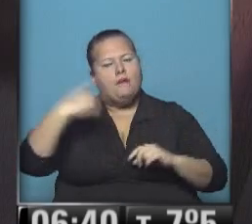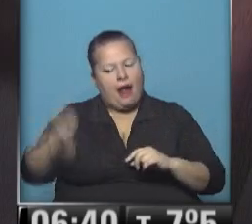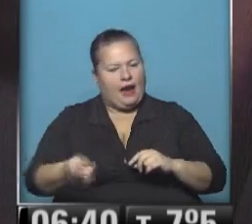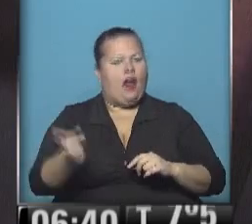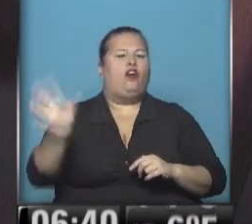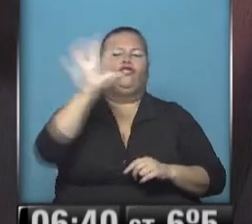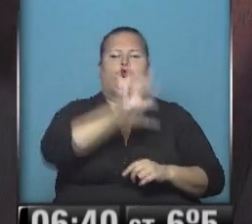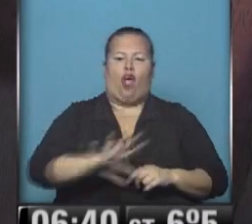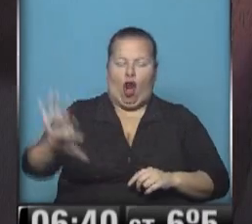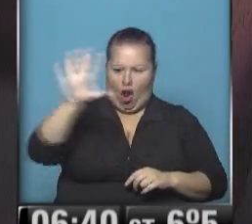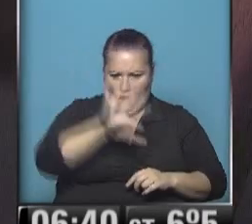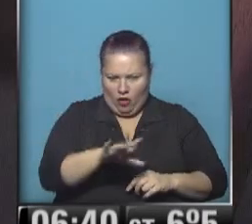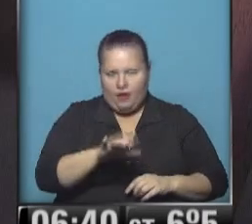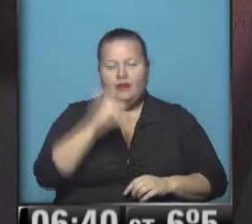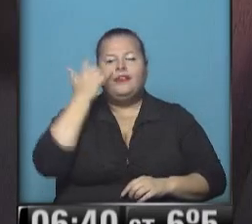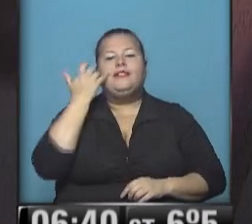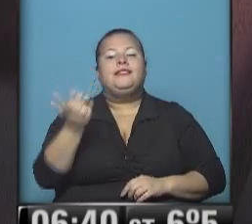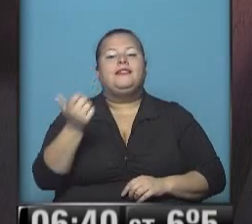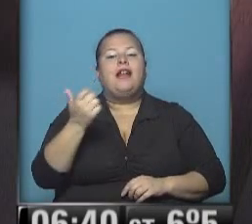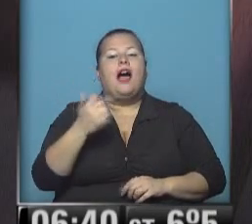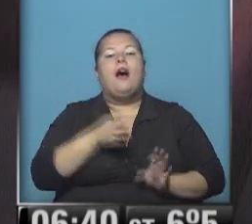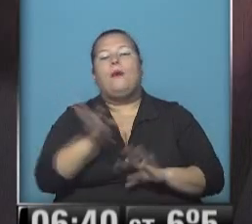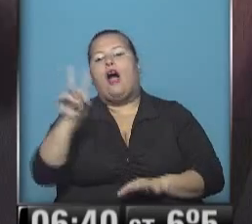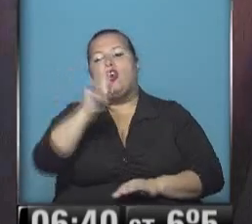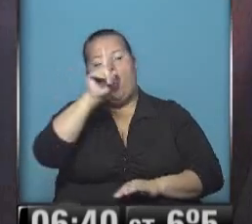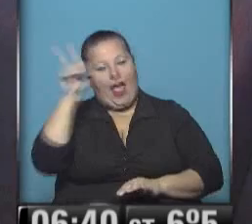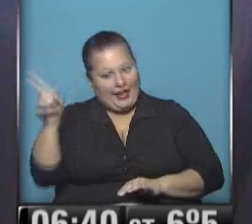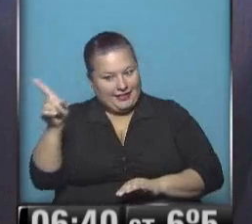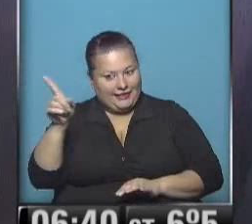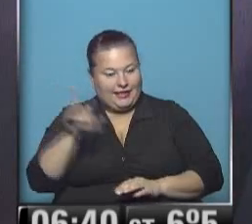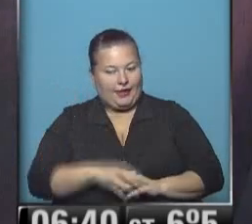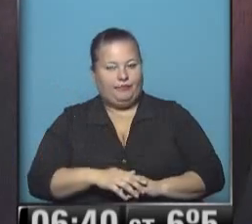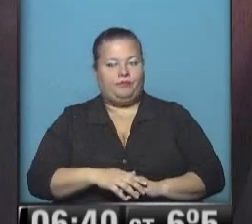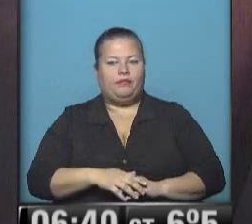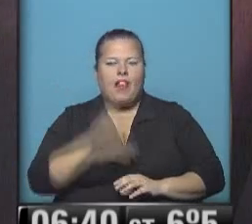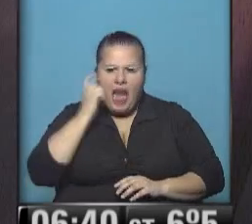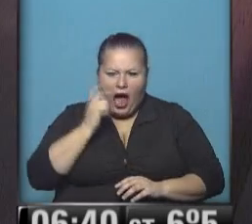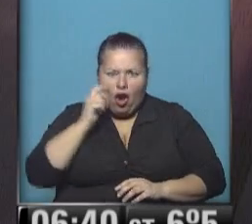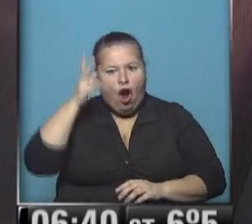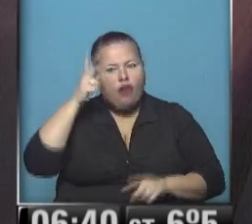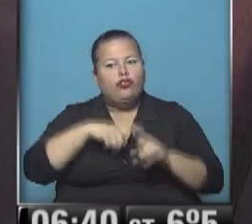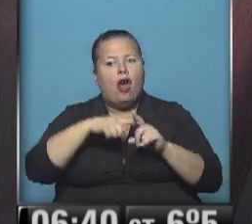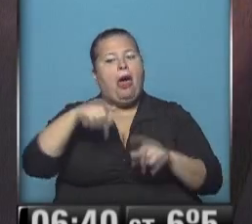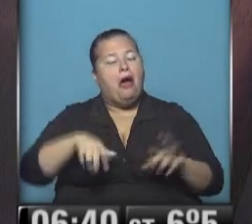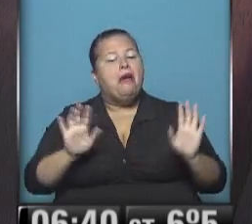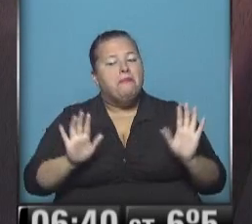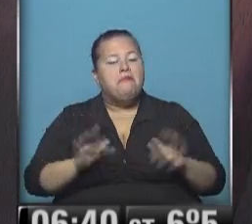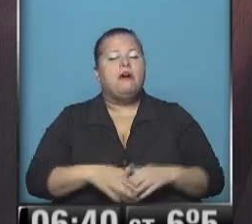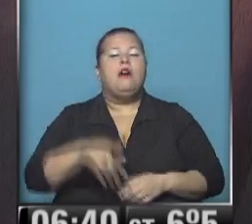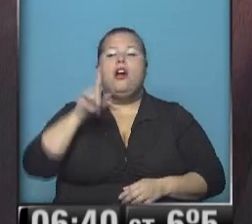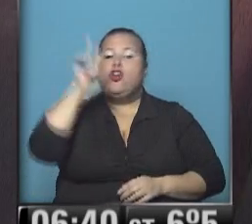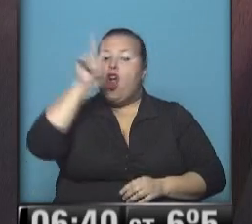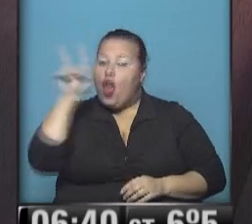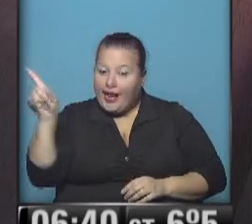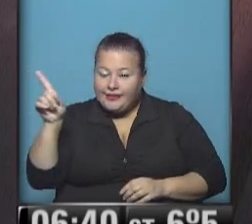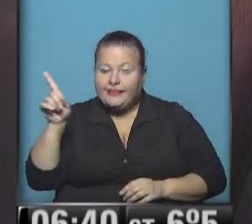toda la región. Ya estamos en el noroeste. Si en La Rioja 8 grados ahora, ¿eh? En el